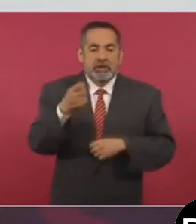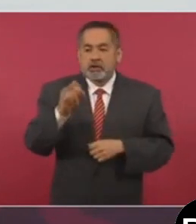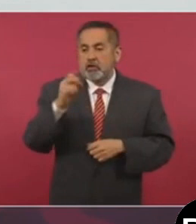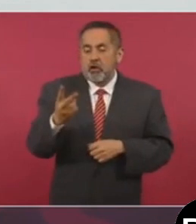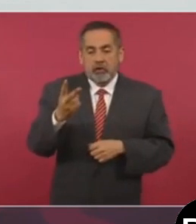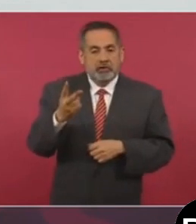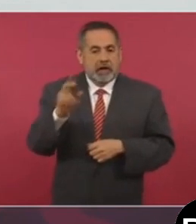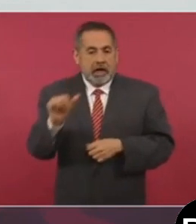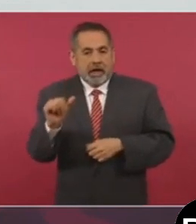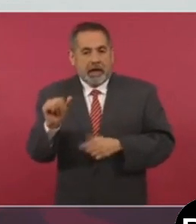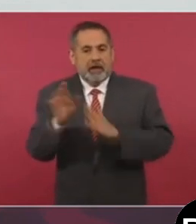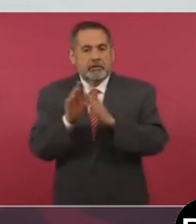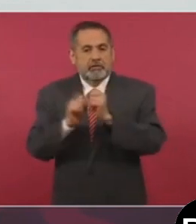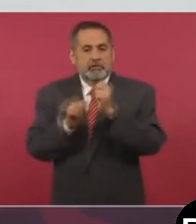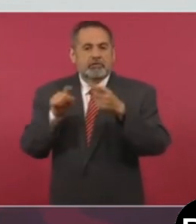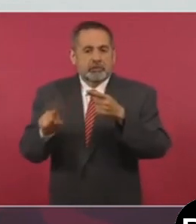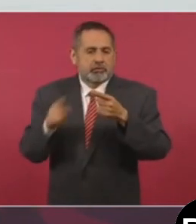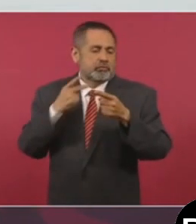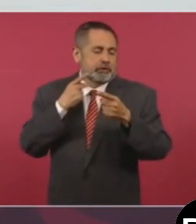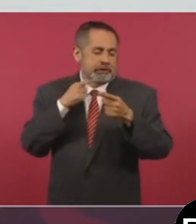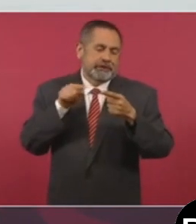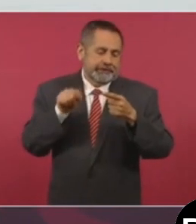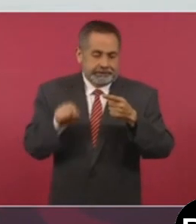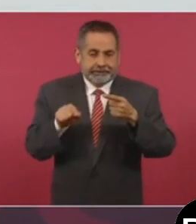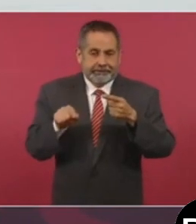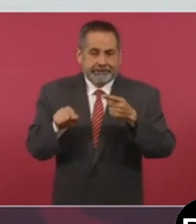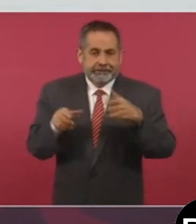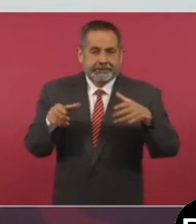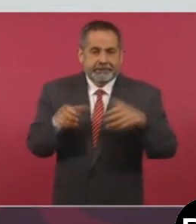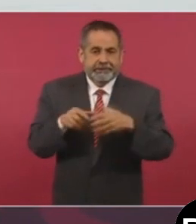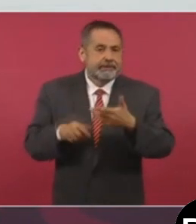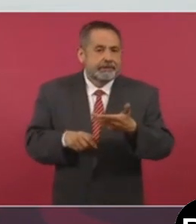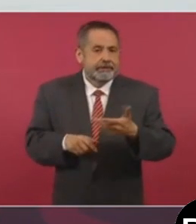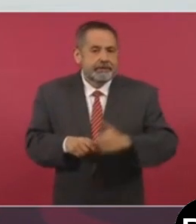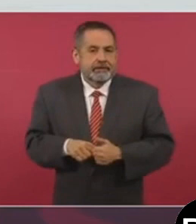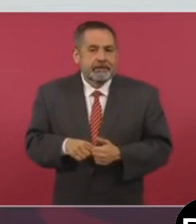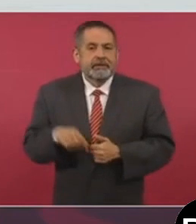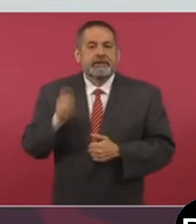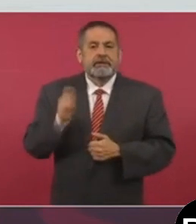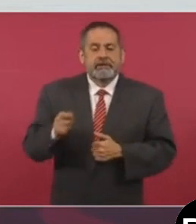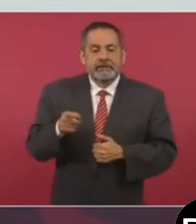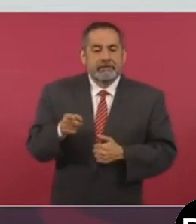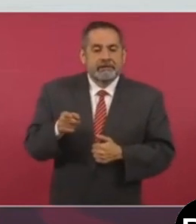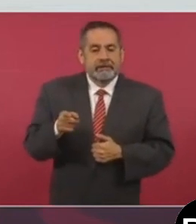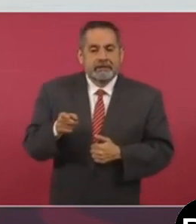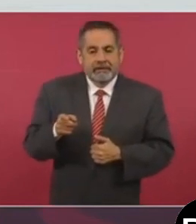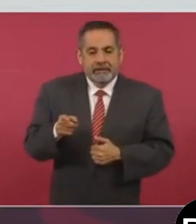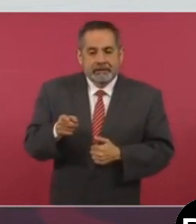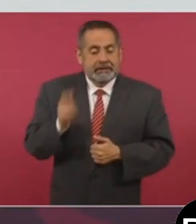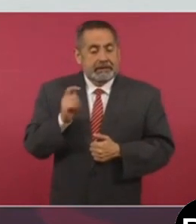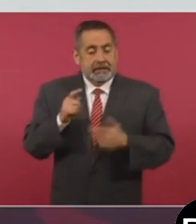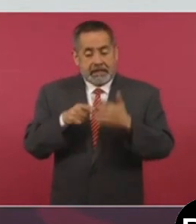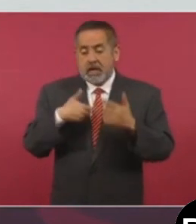apartado A, de la Constitución Política de los Estados Unidos Mexicanos, por medio del cual